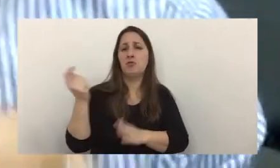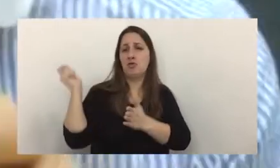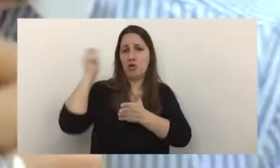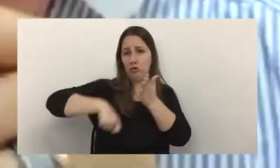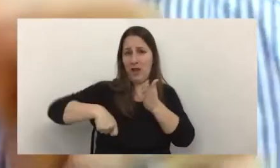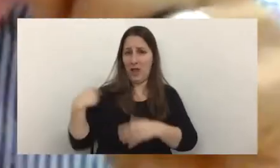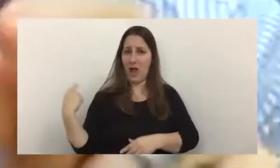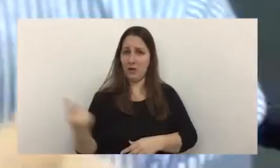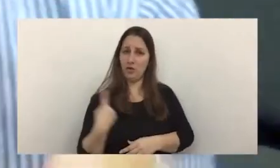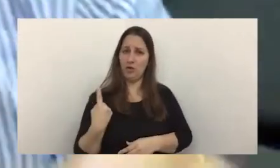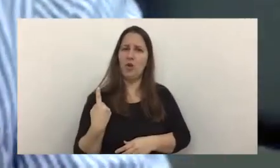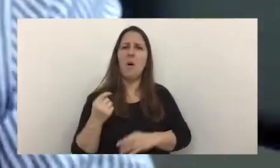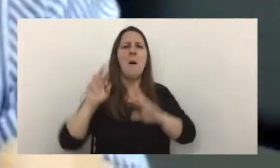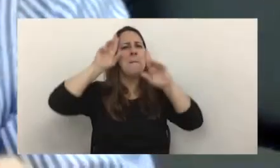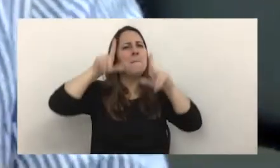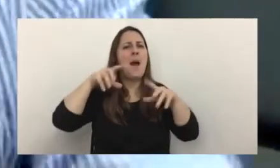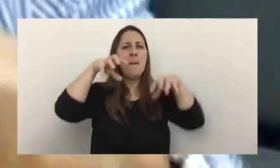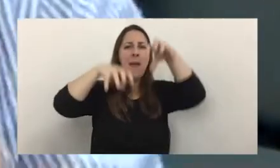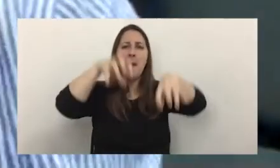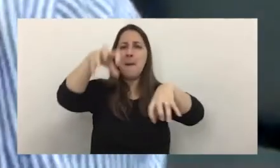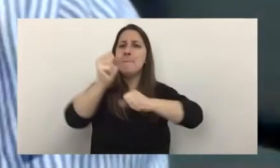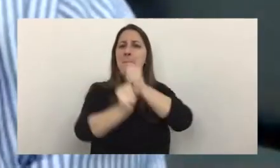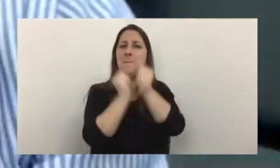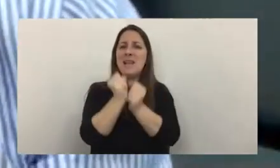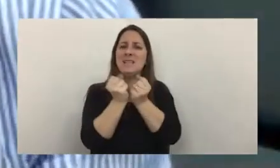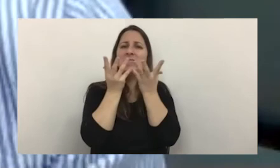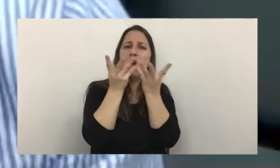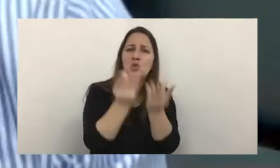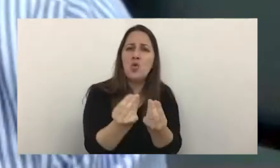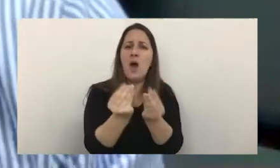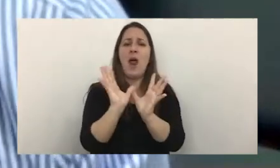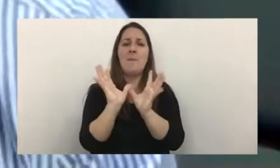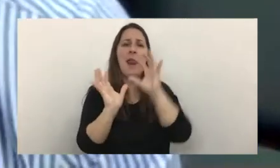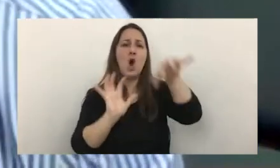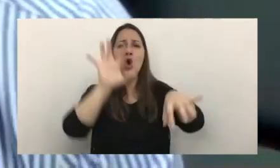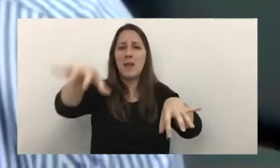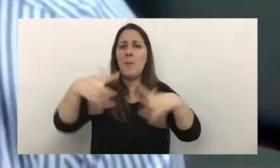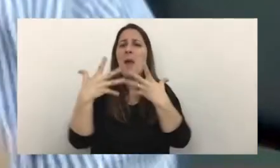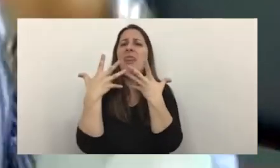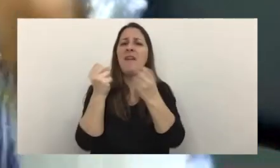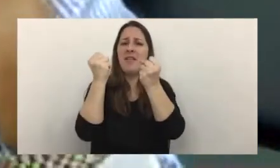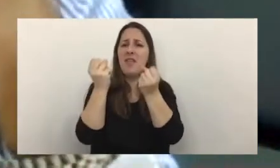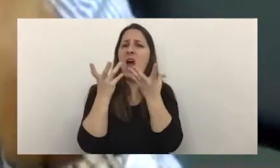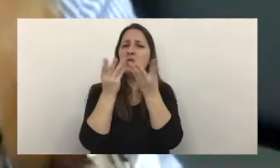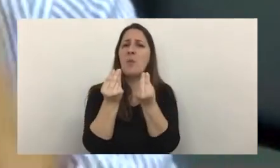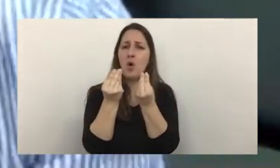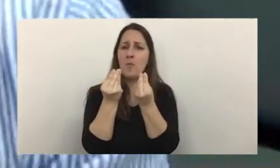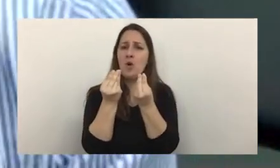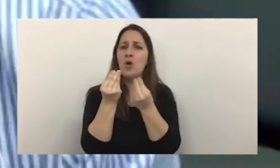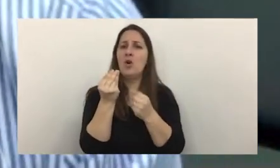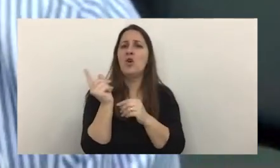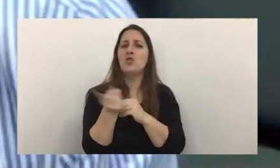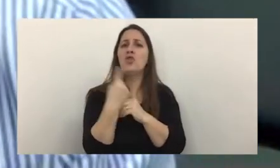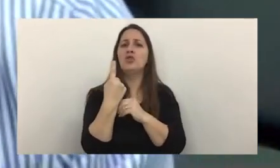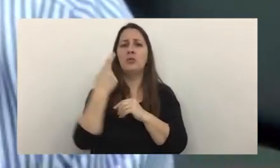¿qué hacemos para ayudar a las empresas a organismos oficiales a defenderse de esto? nos ponemos el gorro de